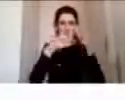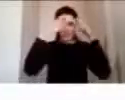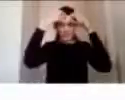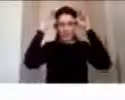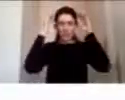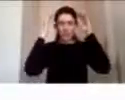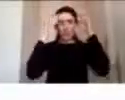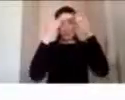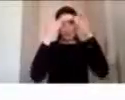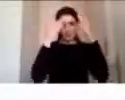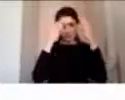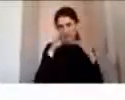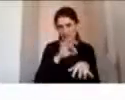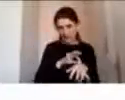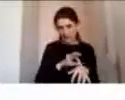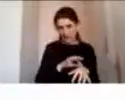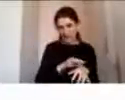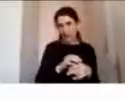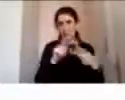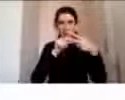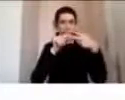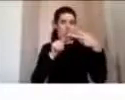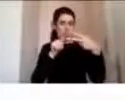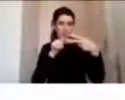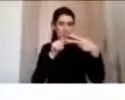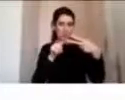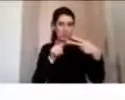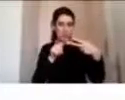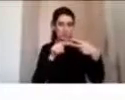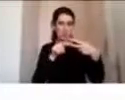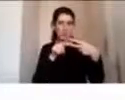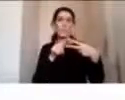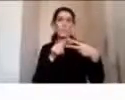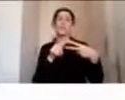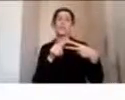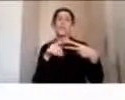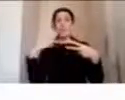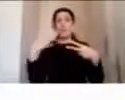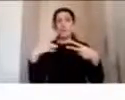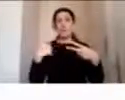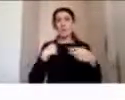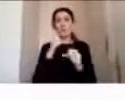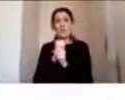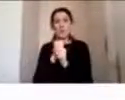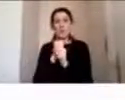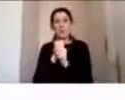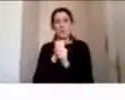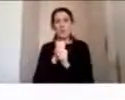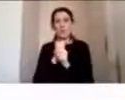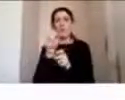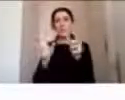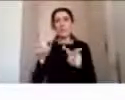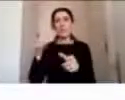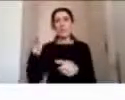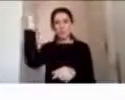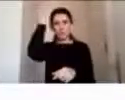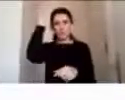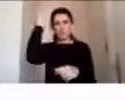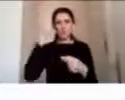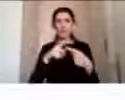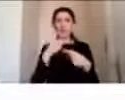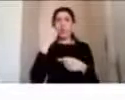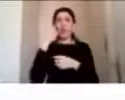y que me han llevado a trabajar más de cerca con pacientes con lesiones cerebrales hace unos años tuve la oportunidad de vivir en